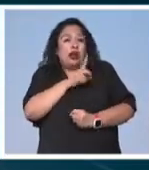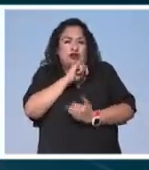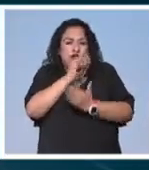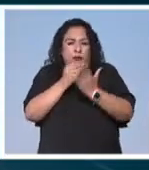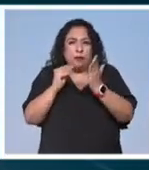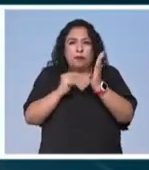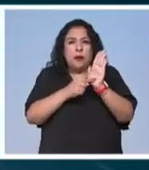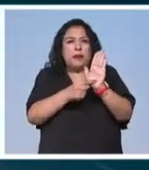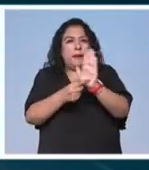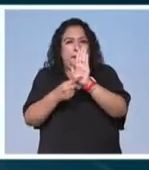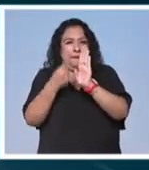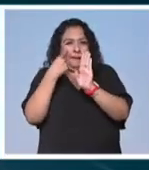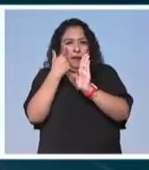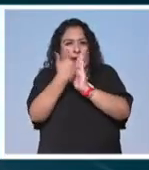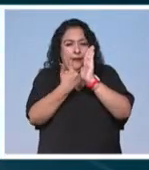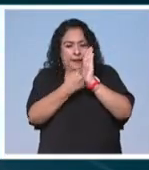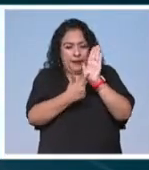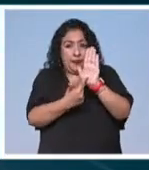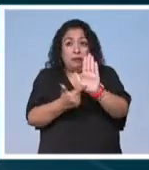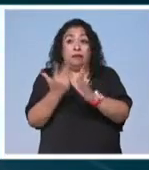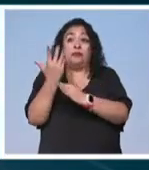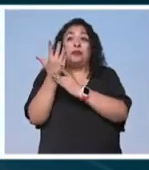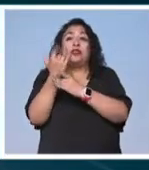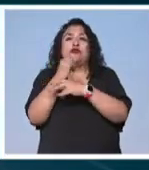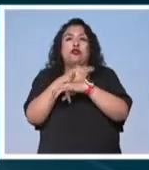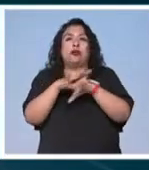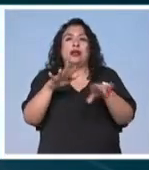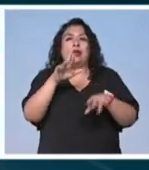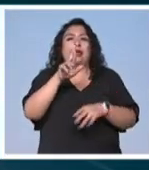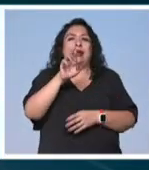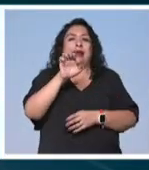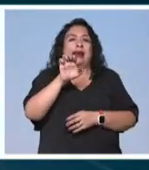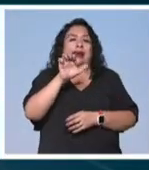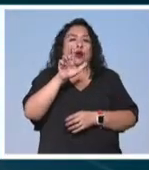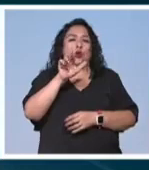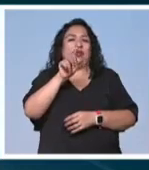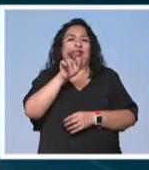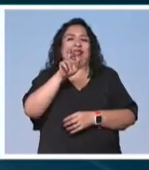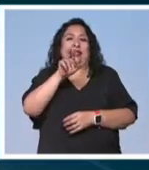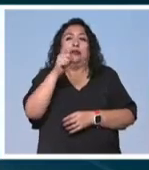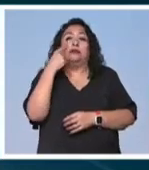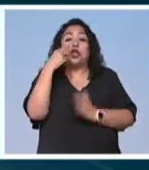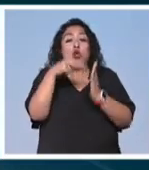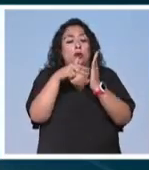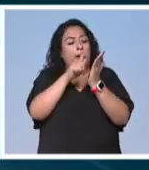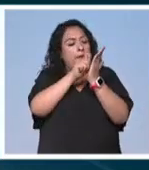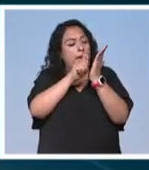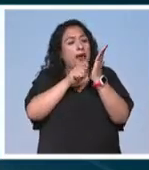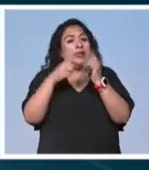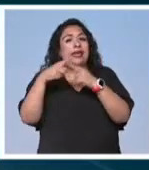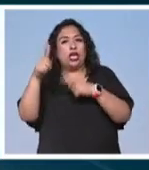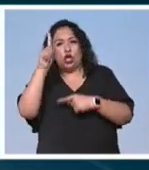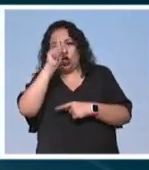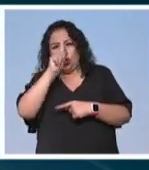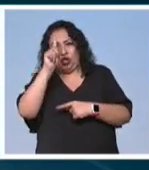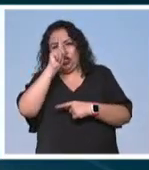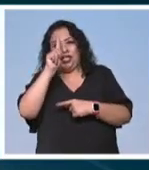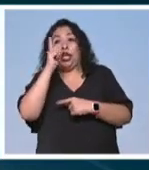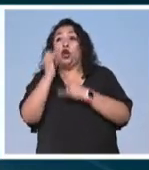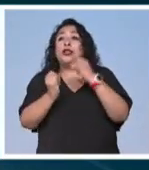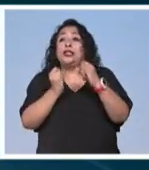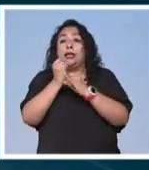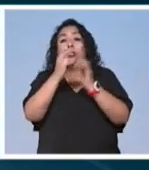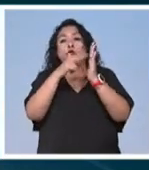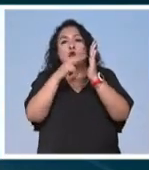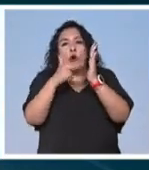información contable de acuerdo con un reporte de Reuters las normas fueron redactadas por el Consejo Internacional de